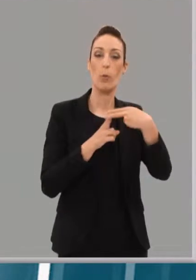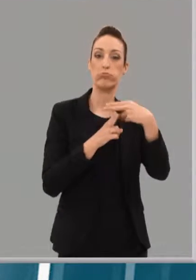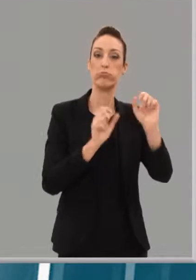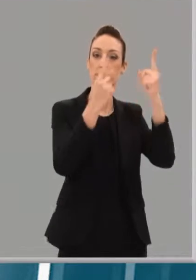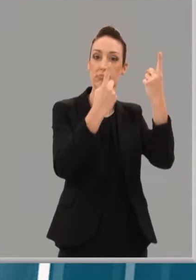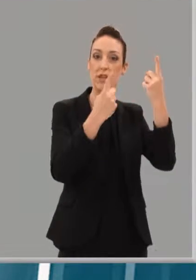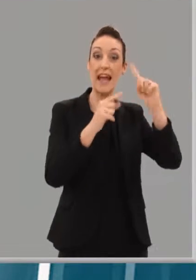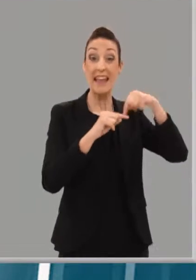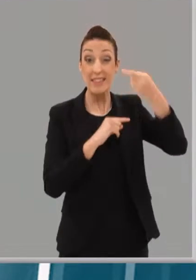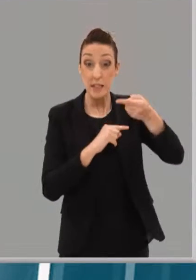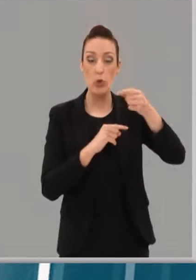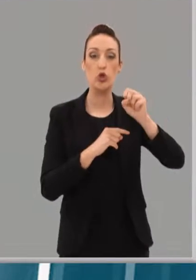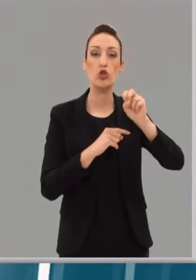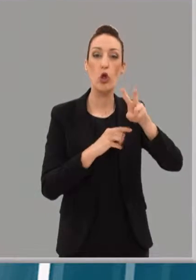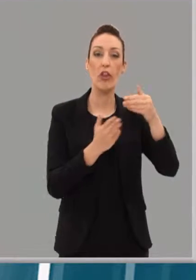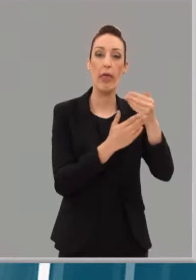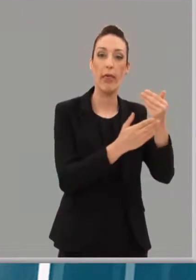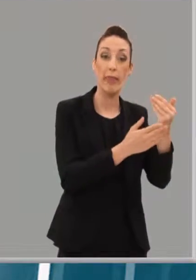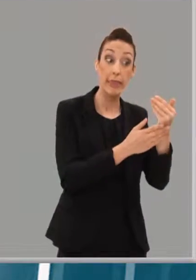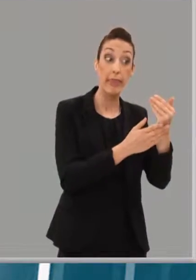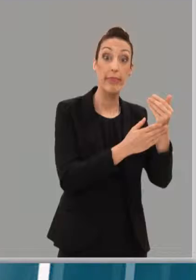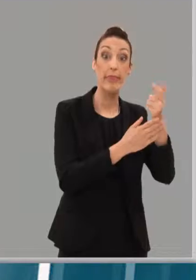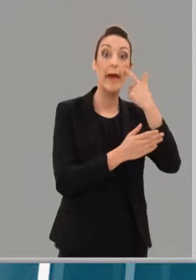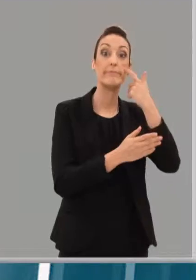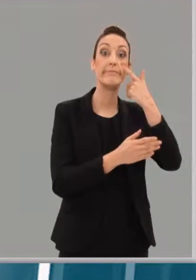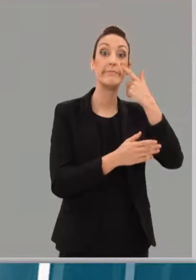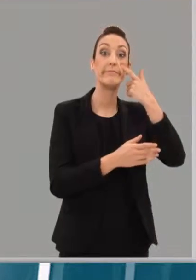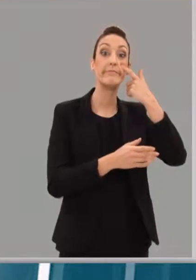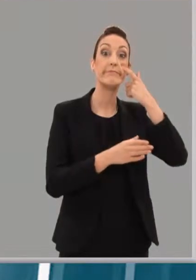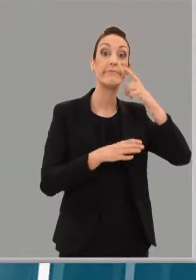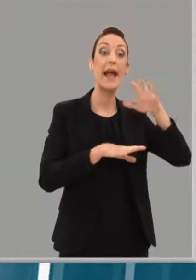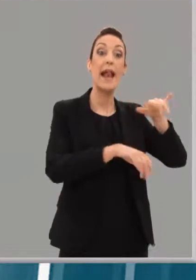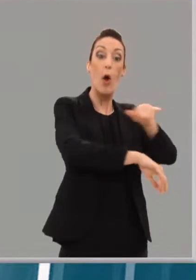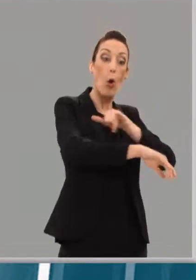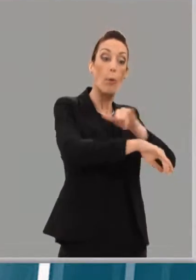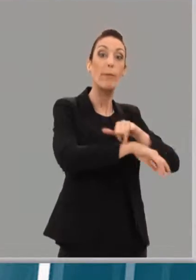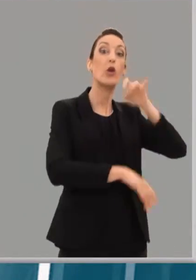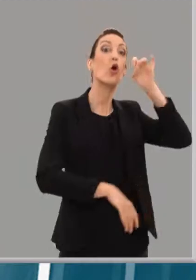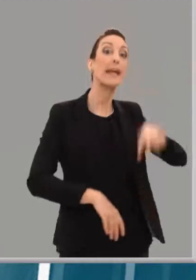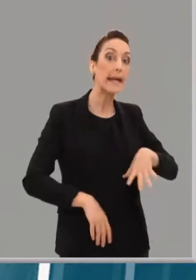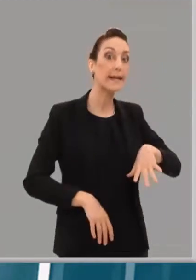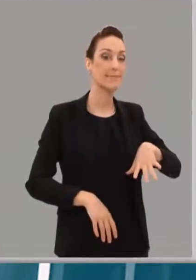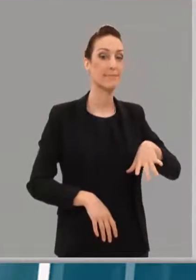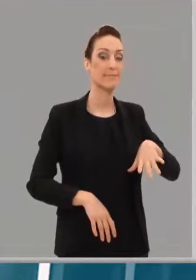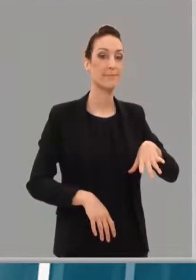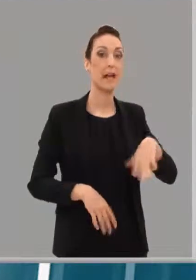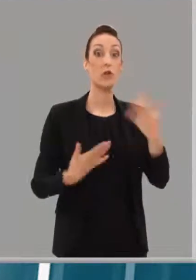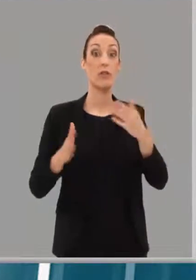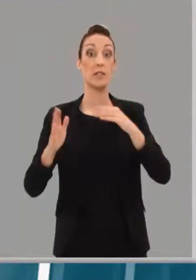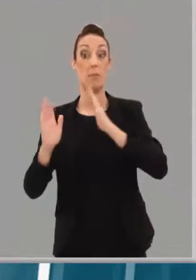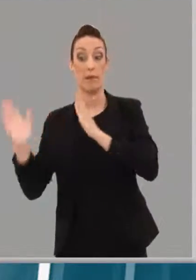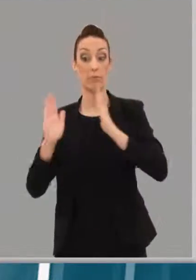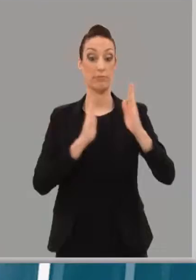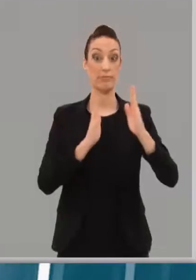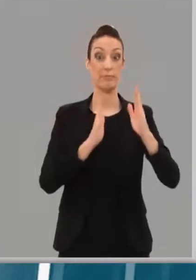12 días después debe conocerse la propuesta de quién presidirá el nuevo Ejecutivo riojano. Con estos plazos, tanto las celebraciones de